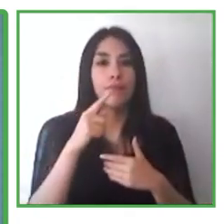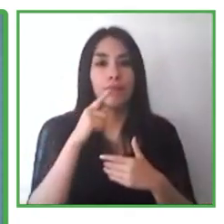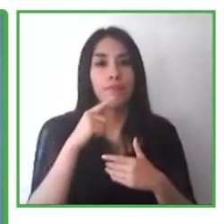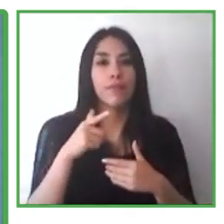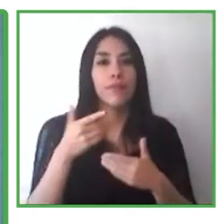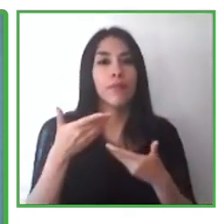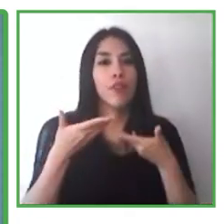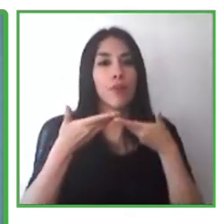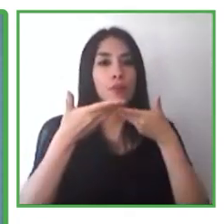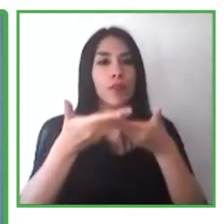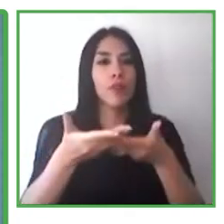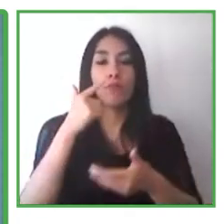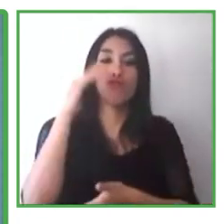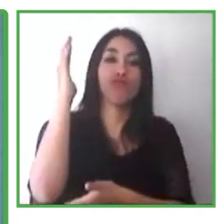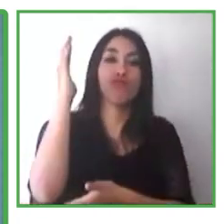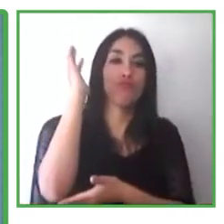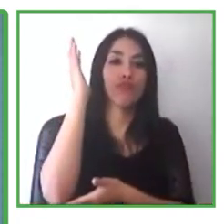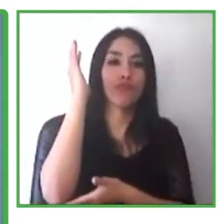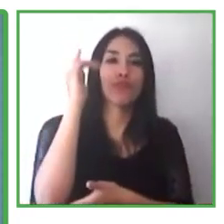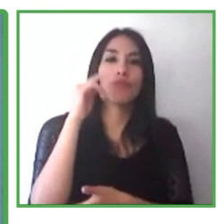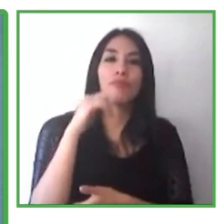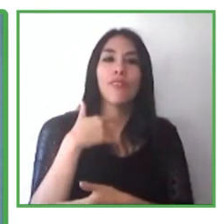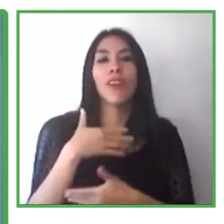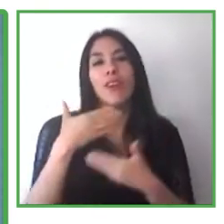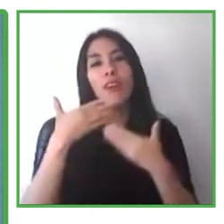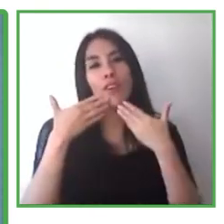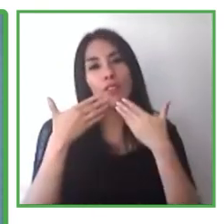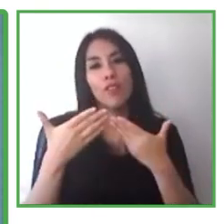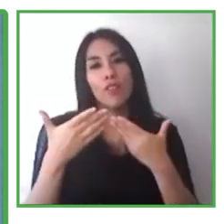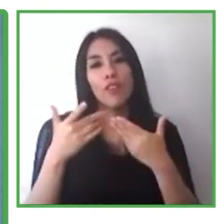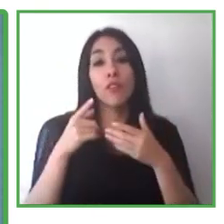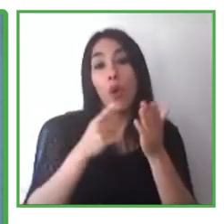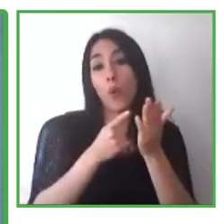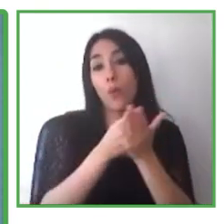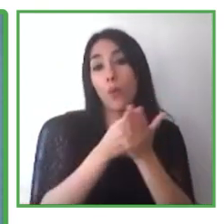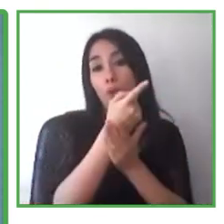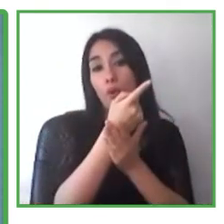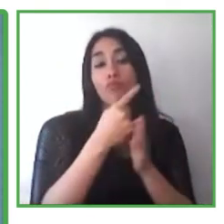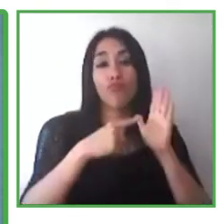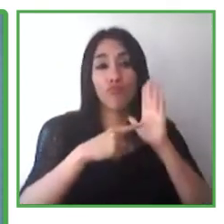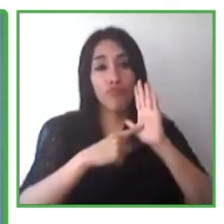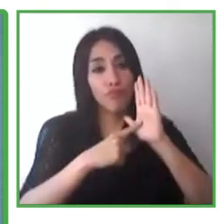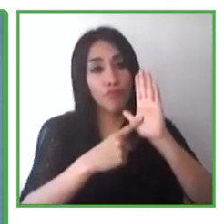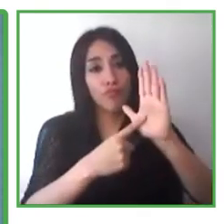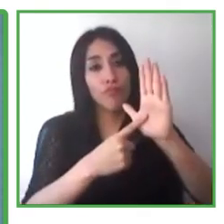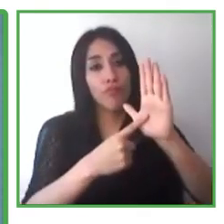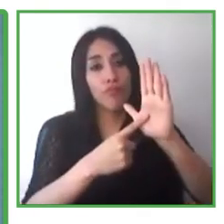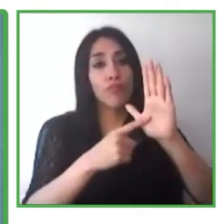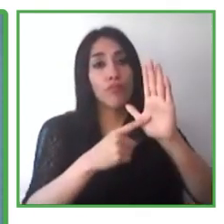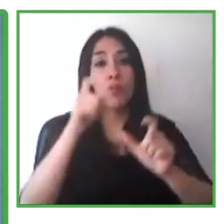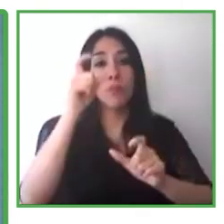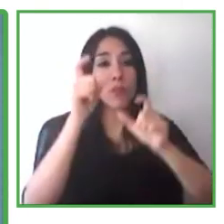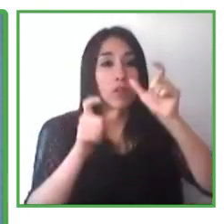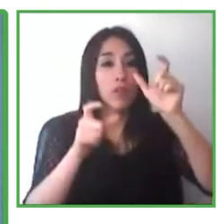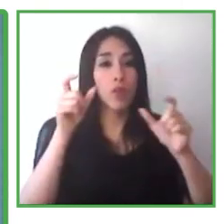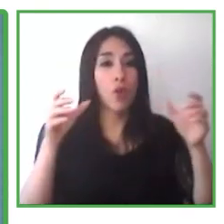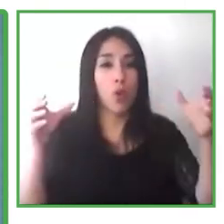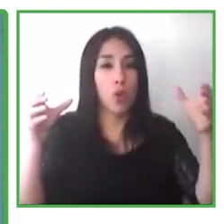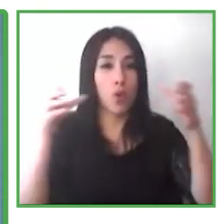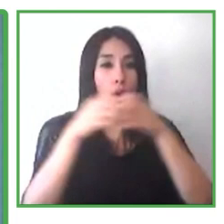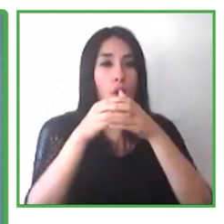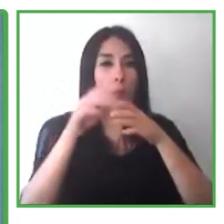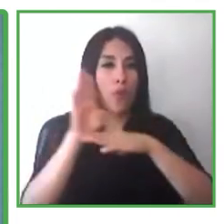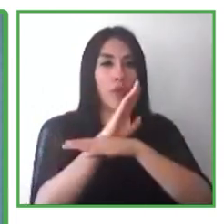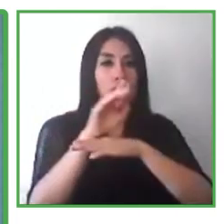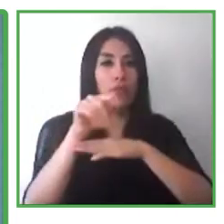presentar nuestra iniciativa, nuestra organización y empresa Passwork Enterprise. Soy el cofundador de